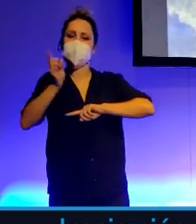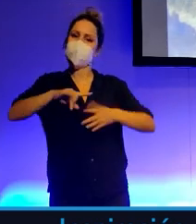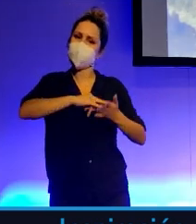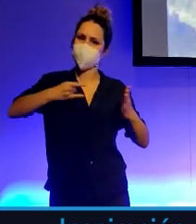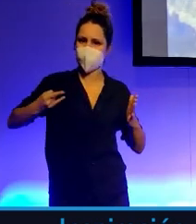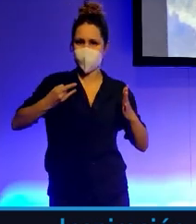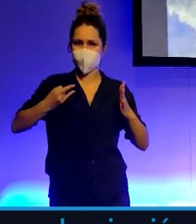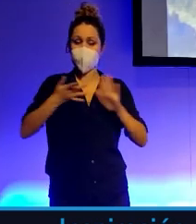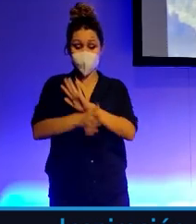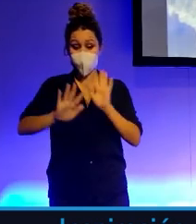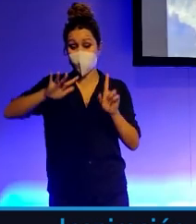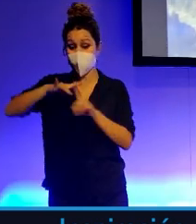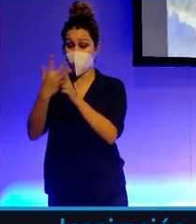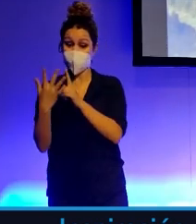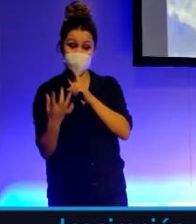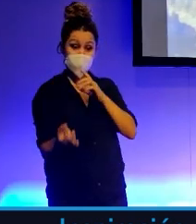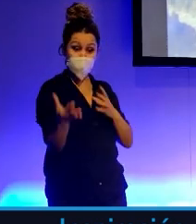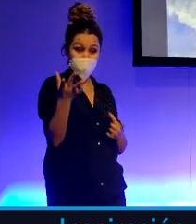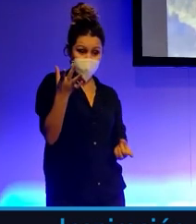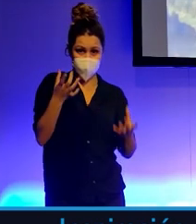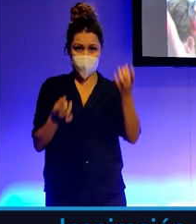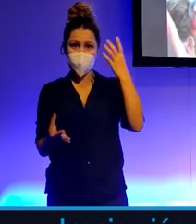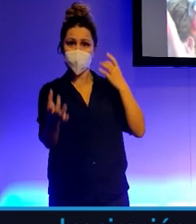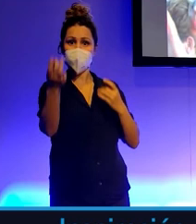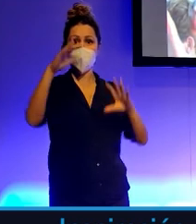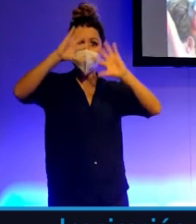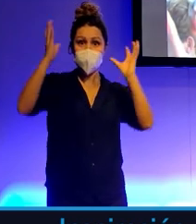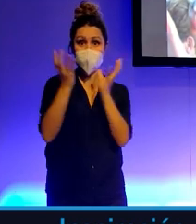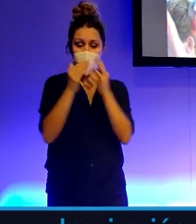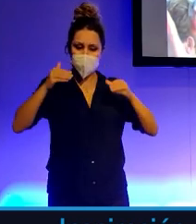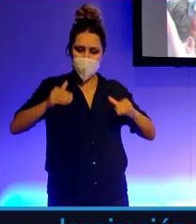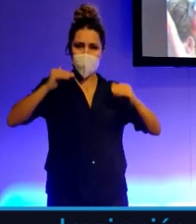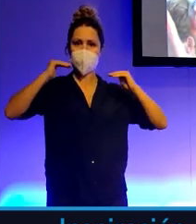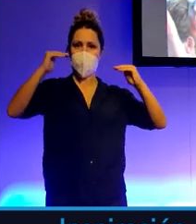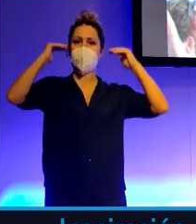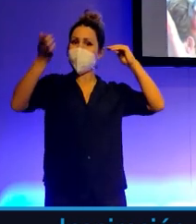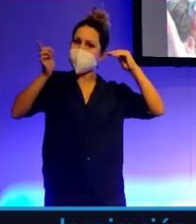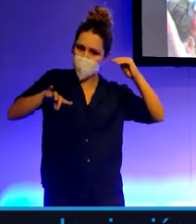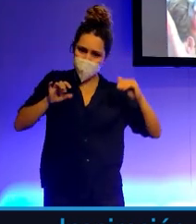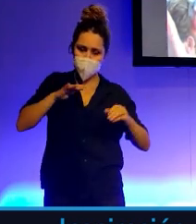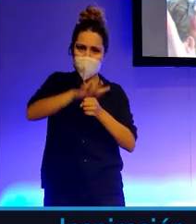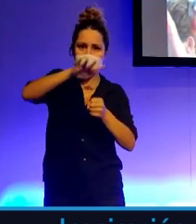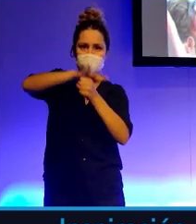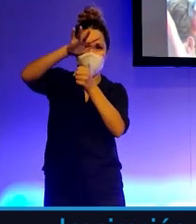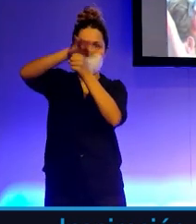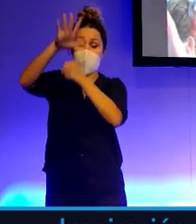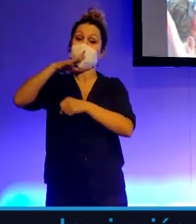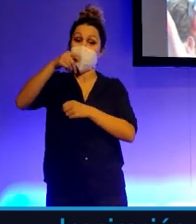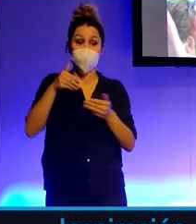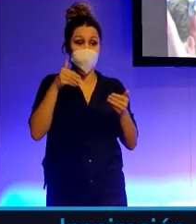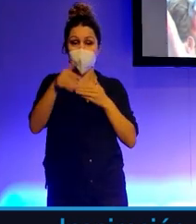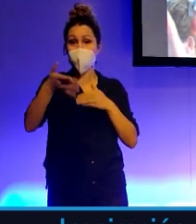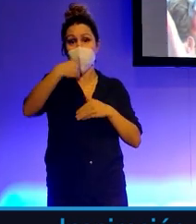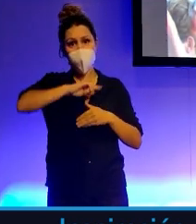que se están dando de manera simultánea y en muchas capas. Por eso es importante entregarnos también a lo que va sucediendo.